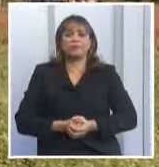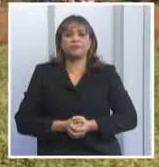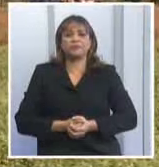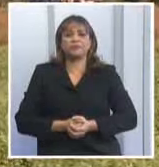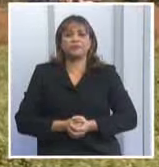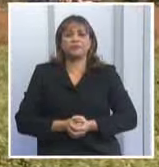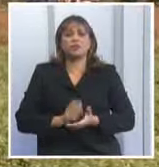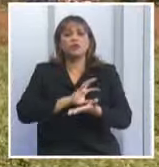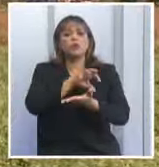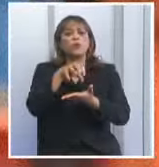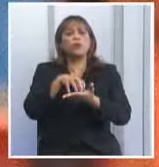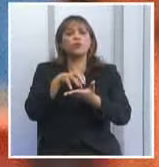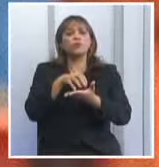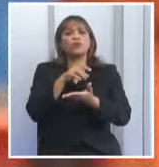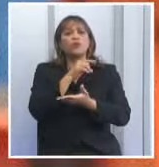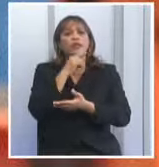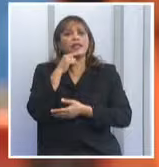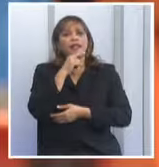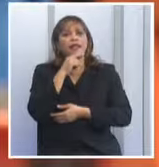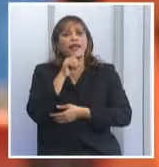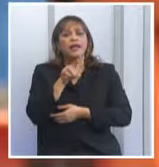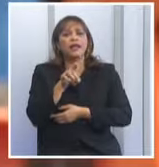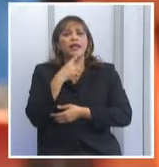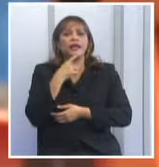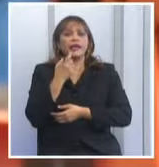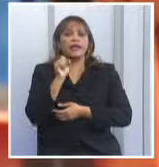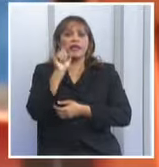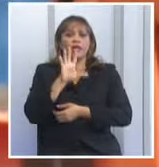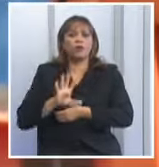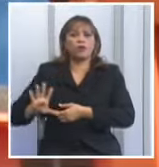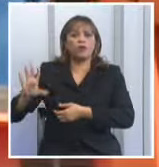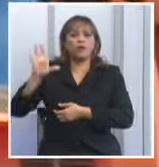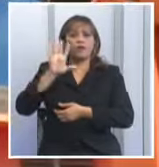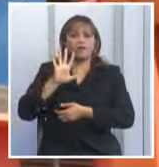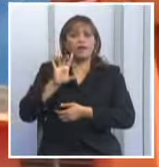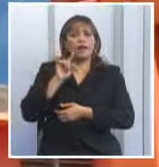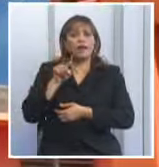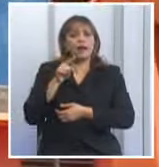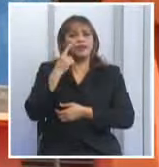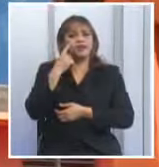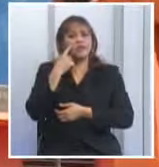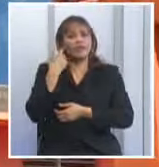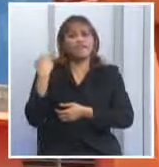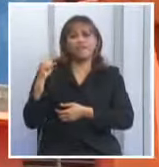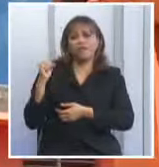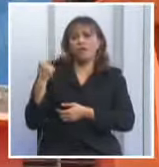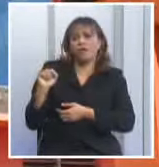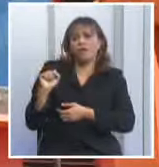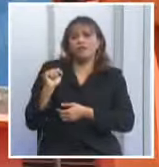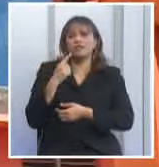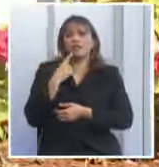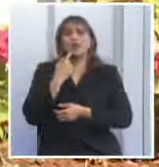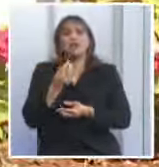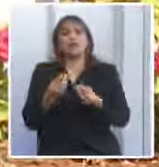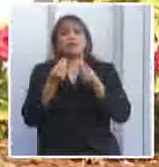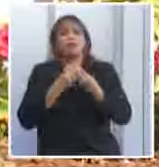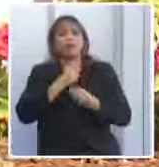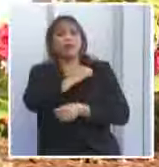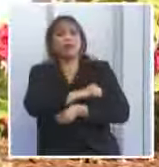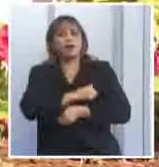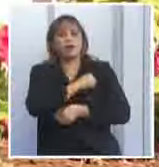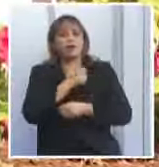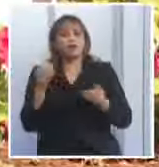Un punto naranja en la geografía cubana, donde se destierran las violencias, se acoge con amor y se